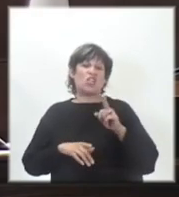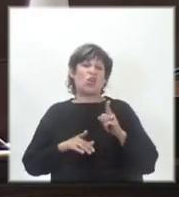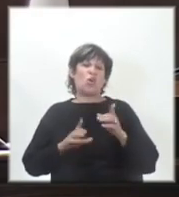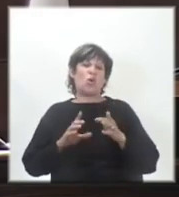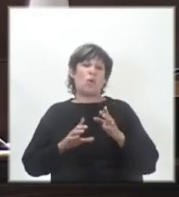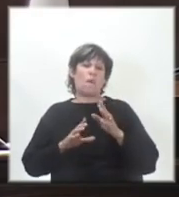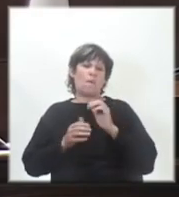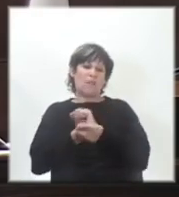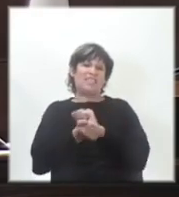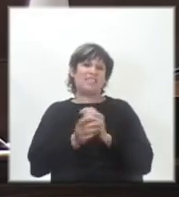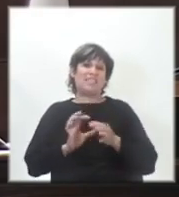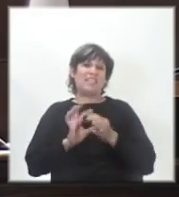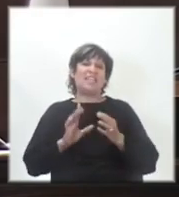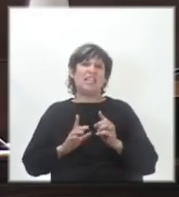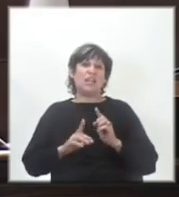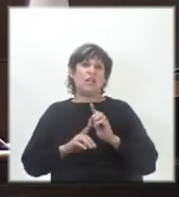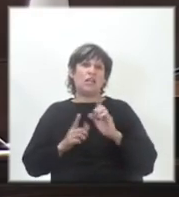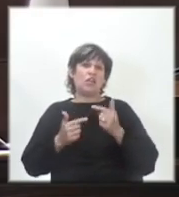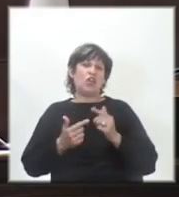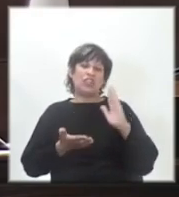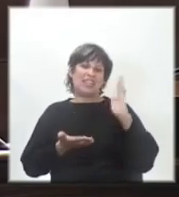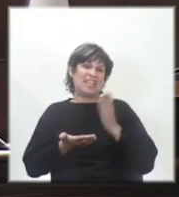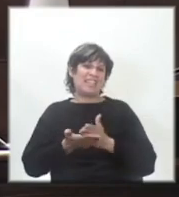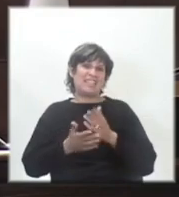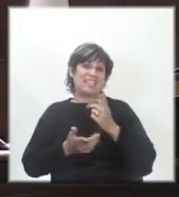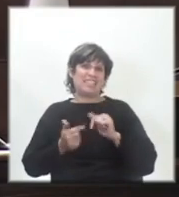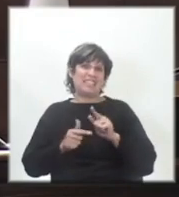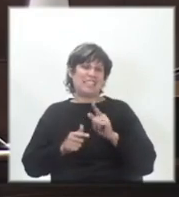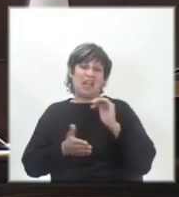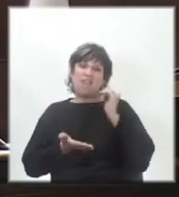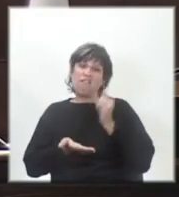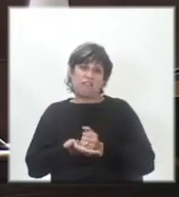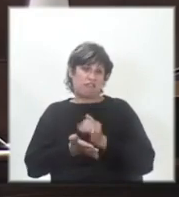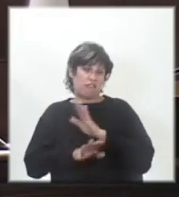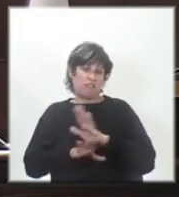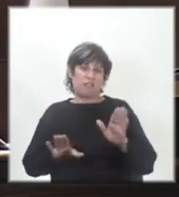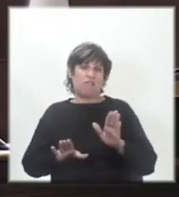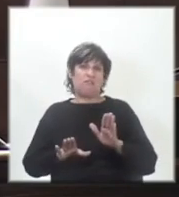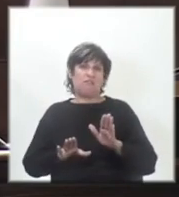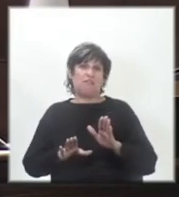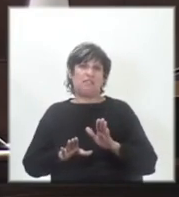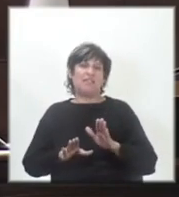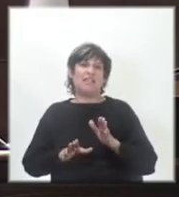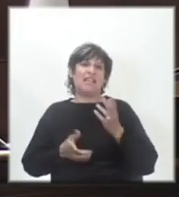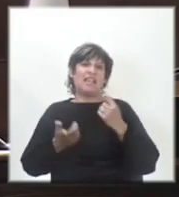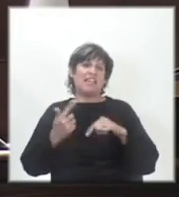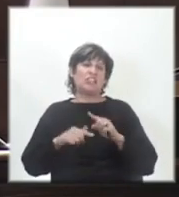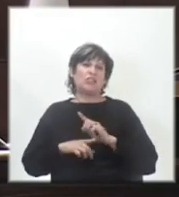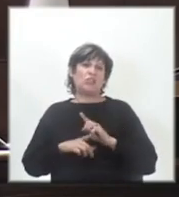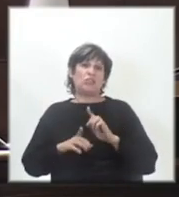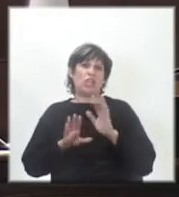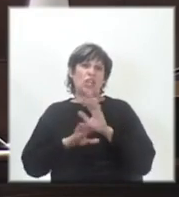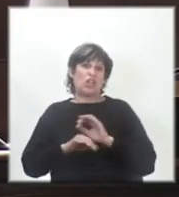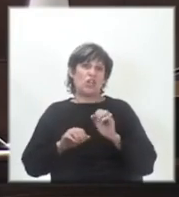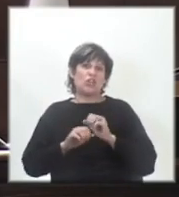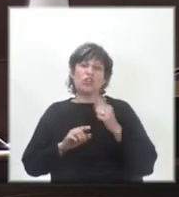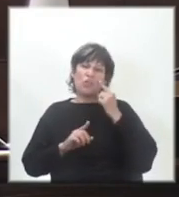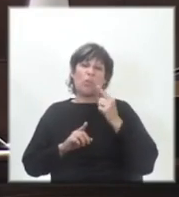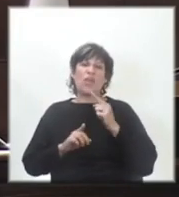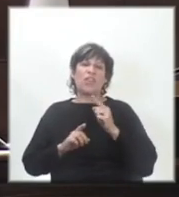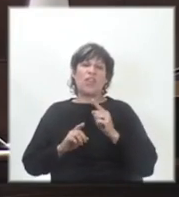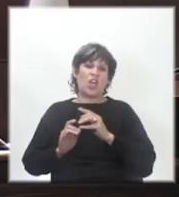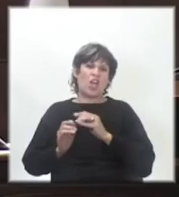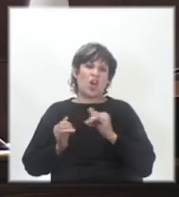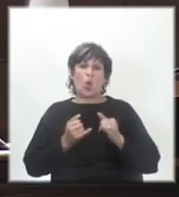sentencia, y no soy abogada, la sentencia está firme, Presidente. Entonces, no se puede jugar sobre el miedo.